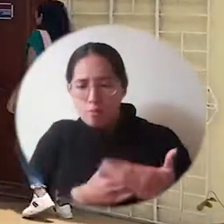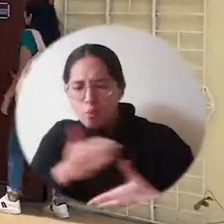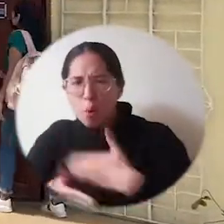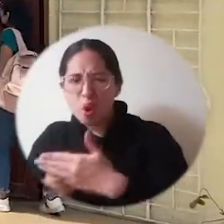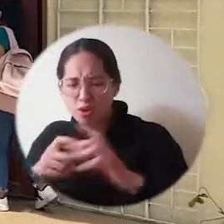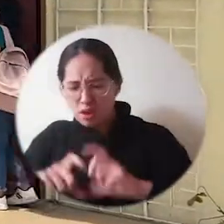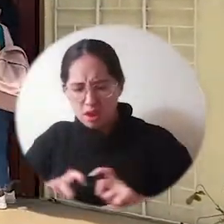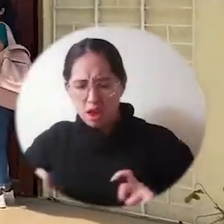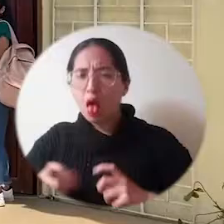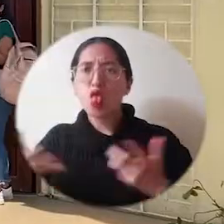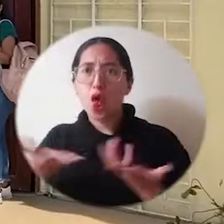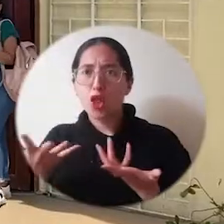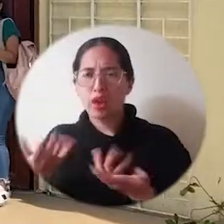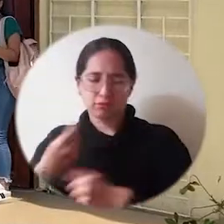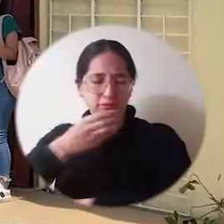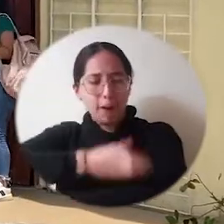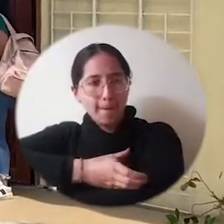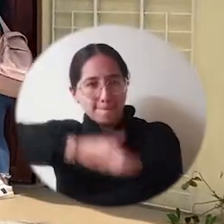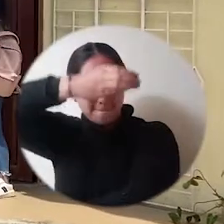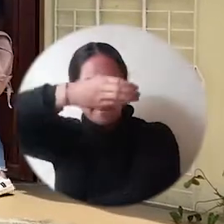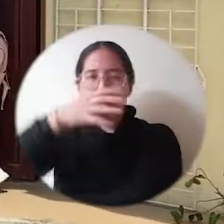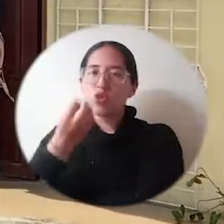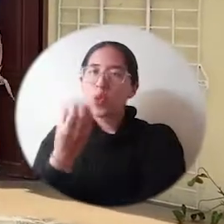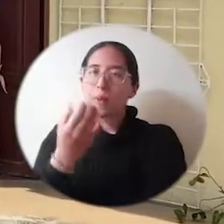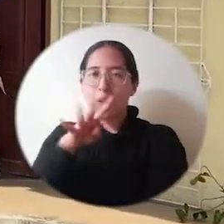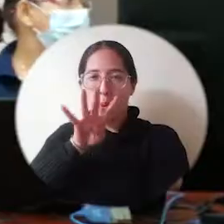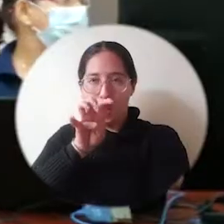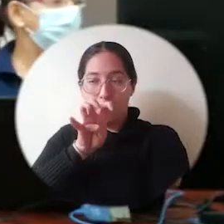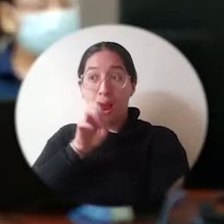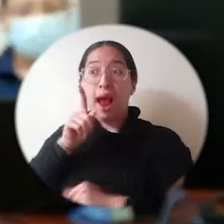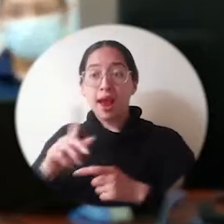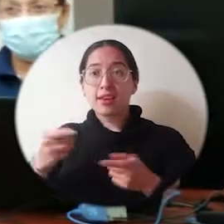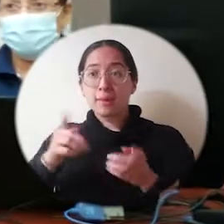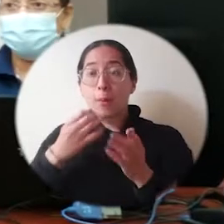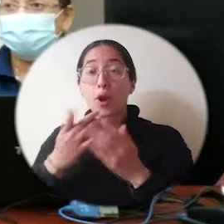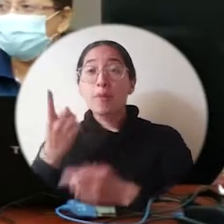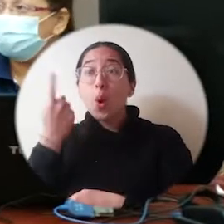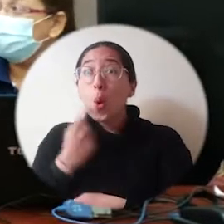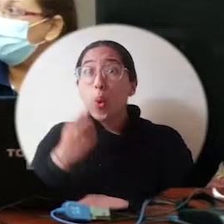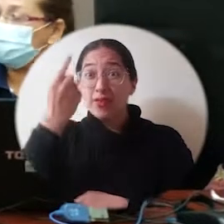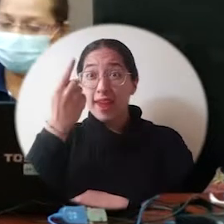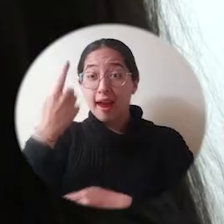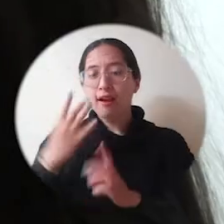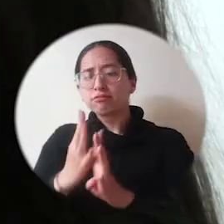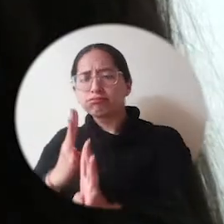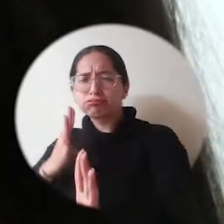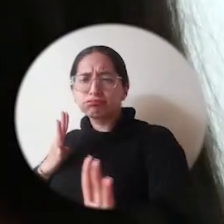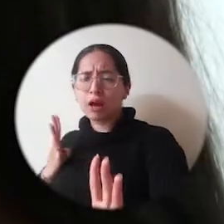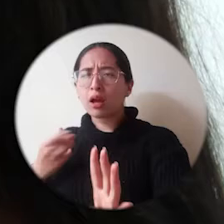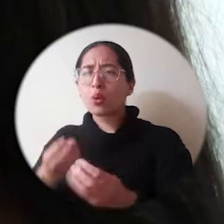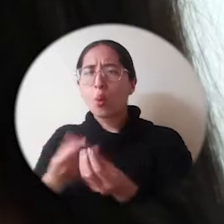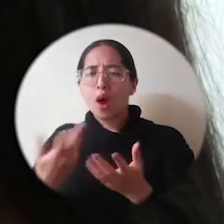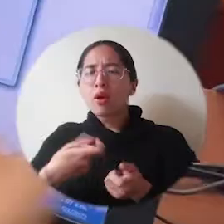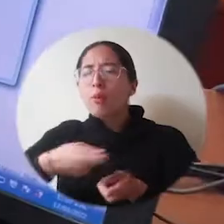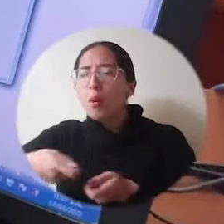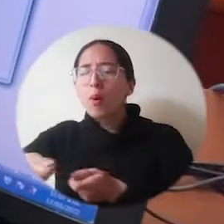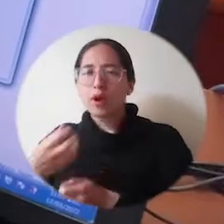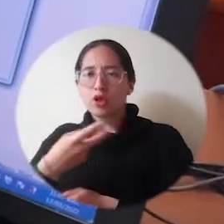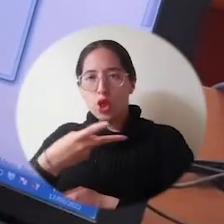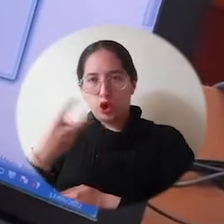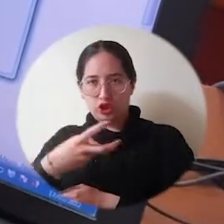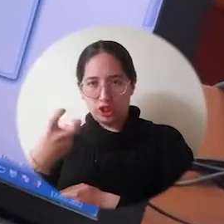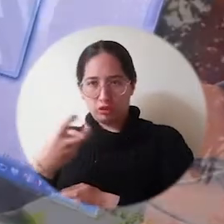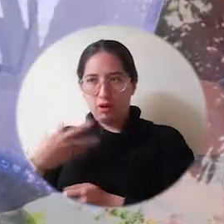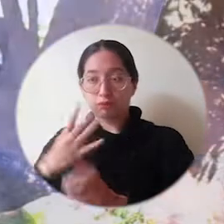Actualmente, la carnetización se está llevando a cabo en el bloque 9. Estaremos entregando 200 turnos por